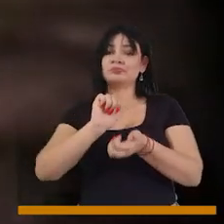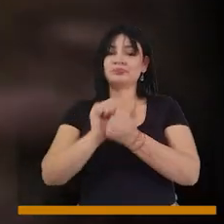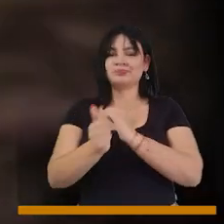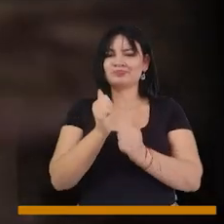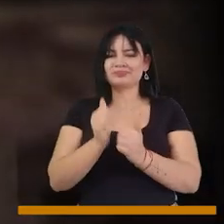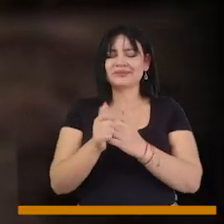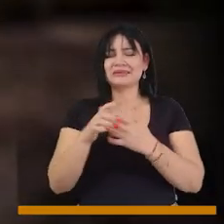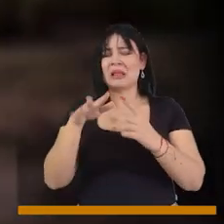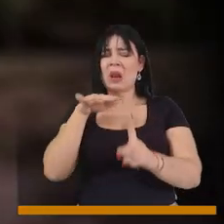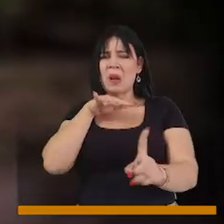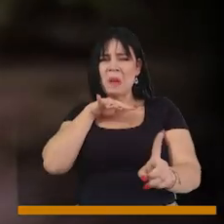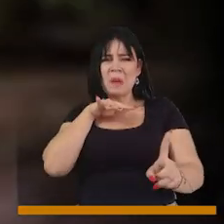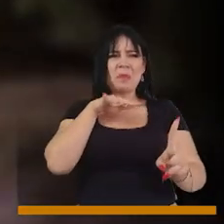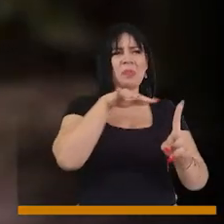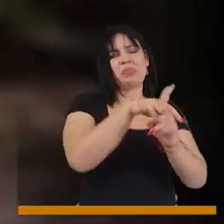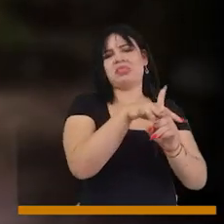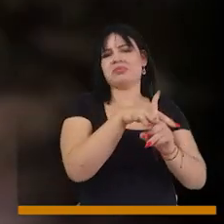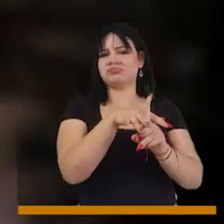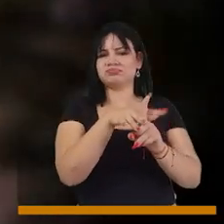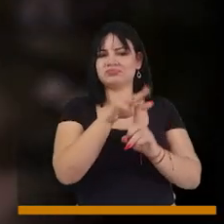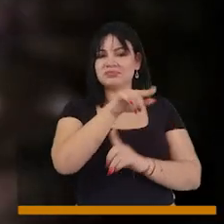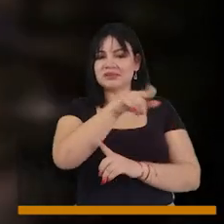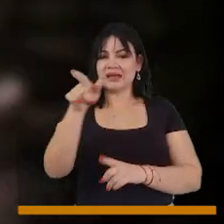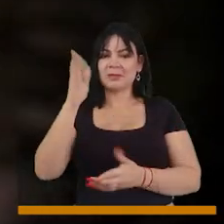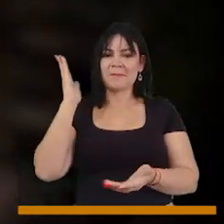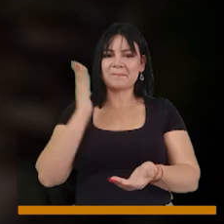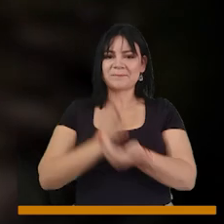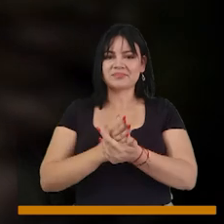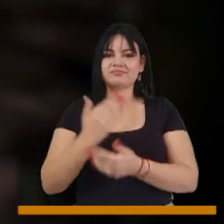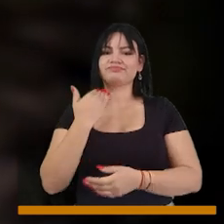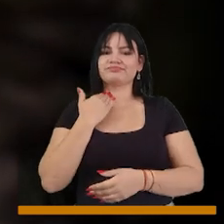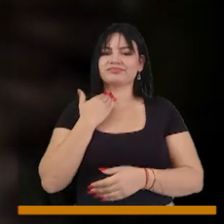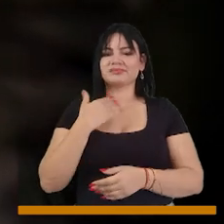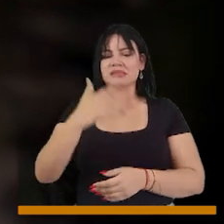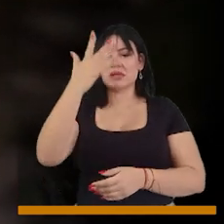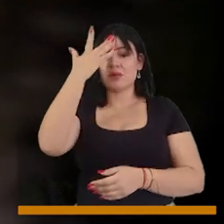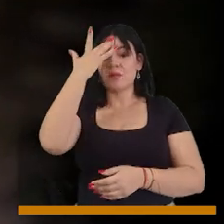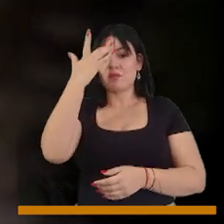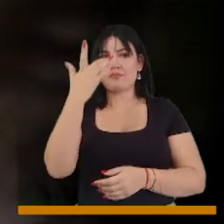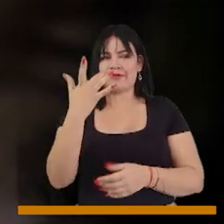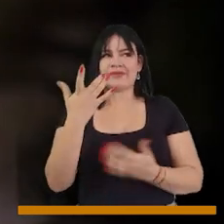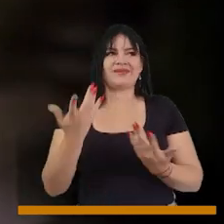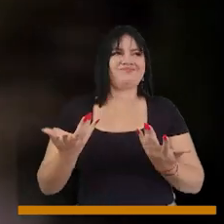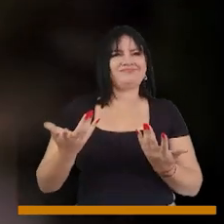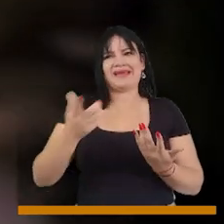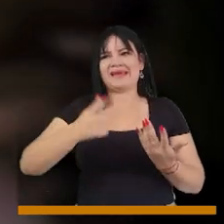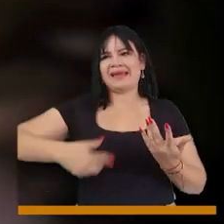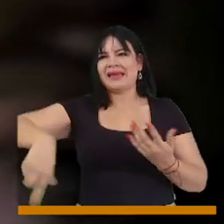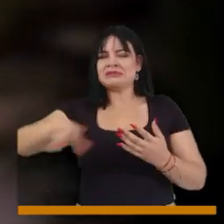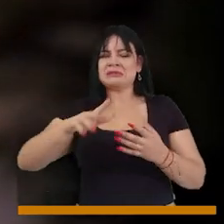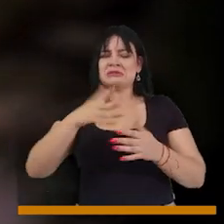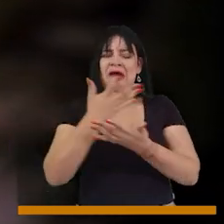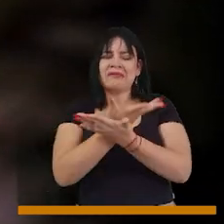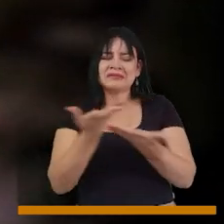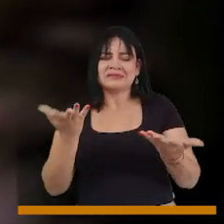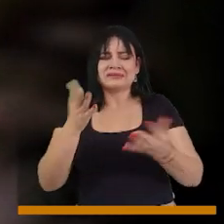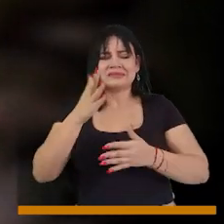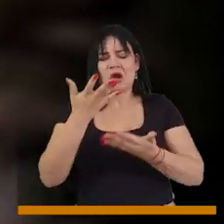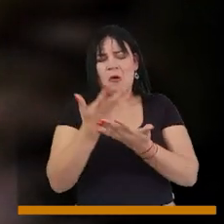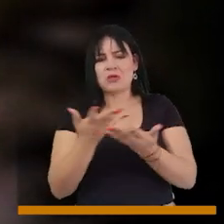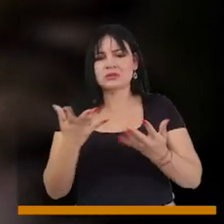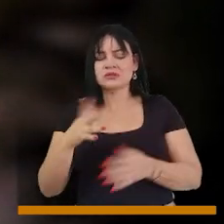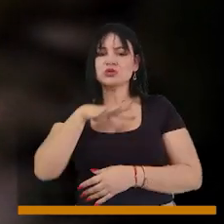comunidad deportiva se ven afectadas por esta situación donde vienen haciendo